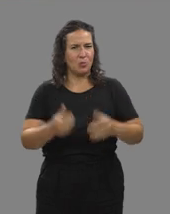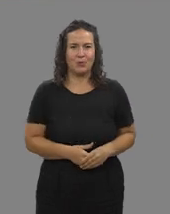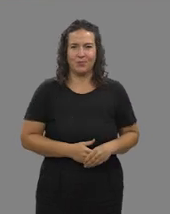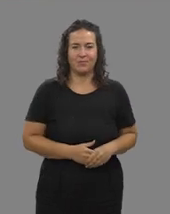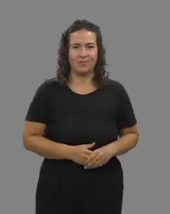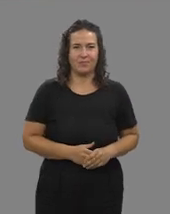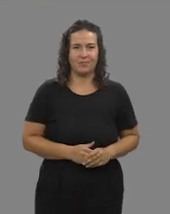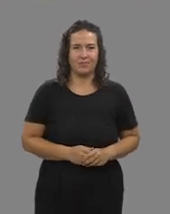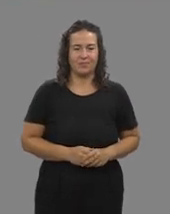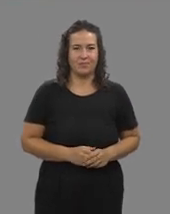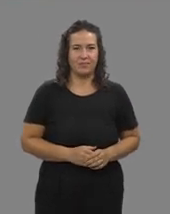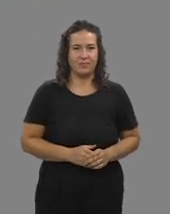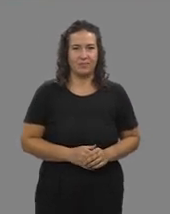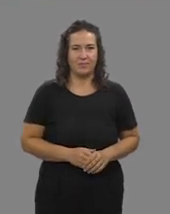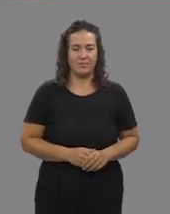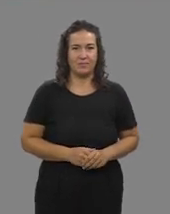aprendimos mucho de ellos.